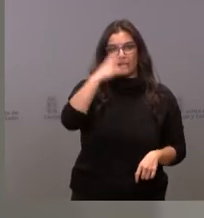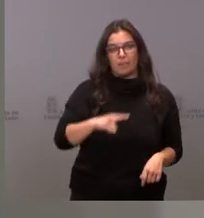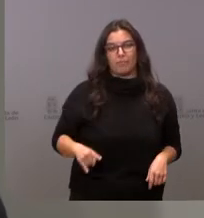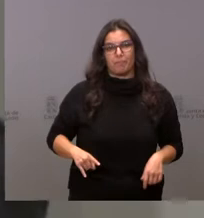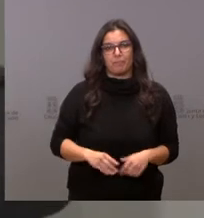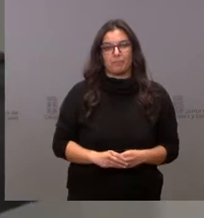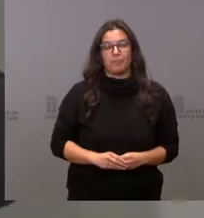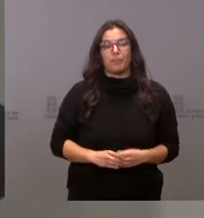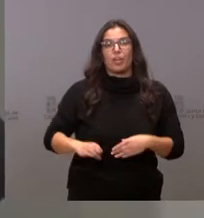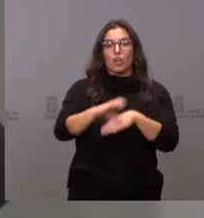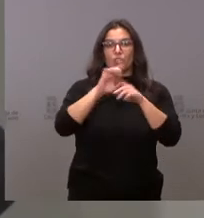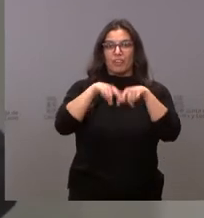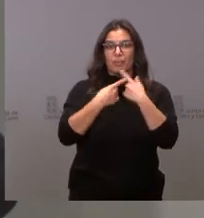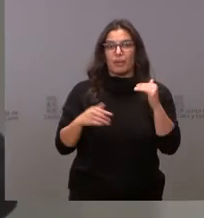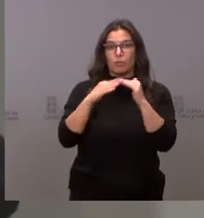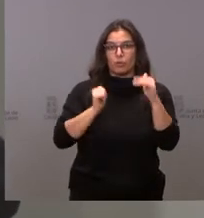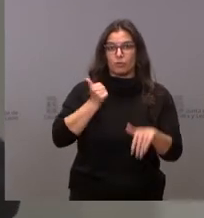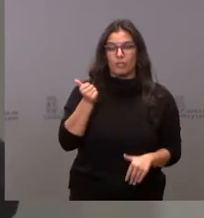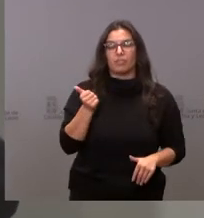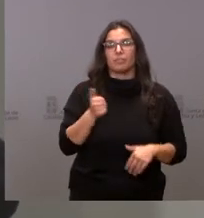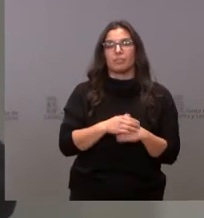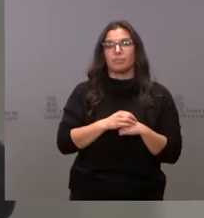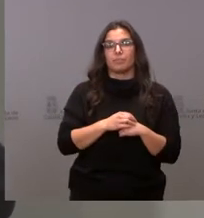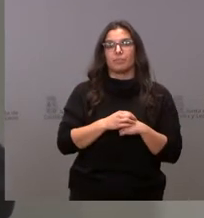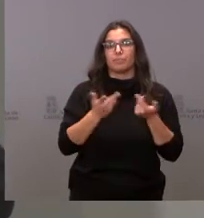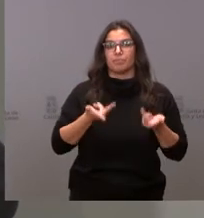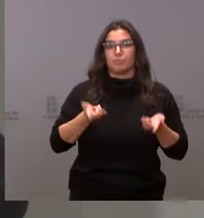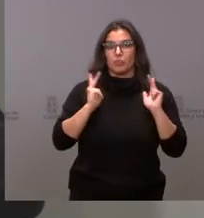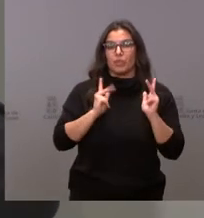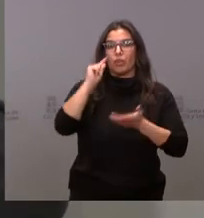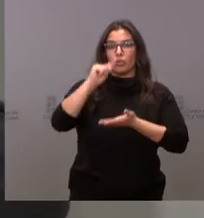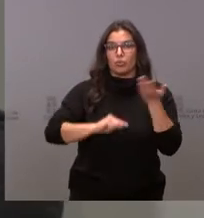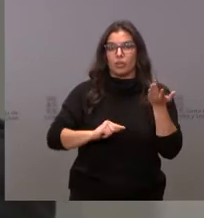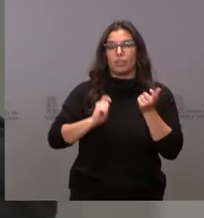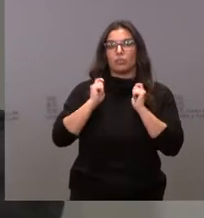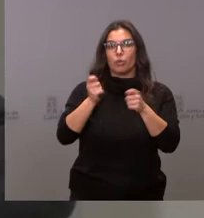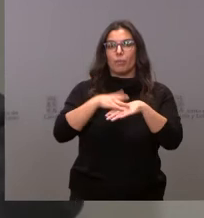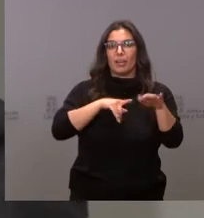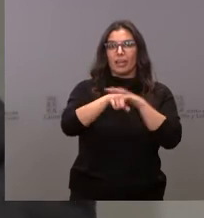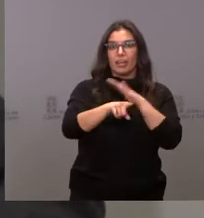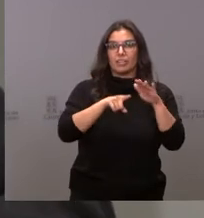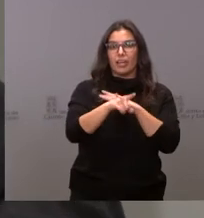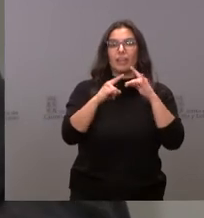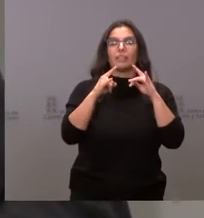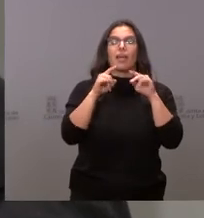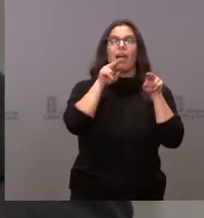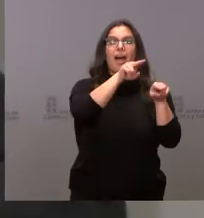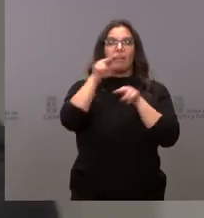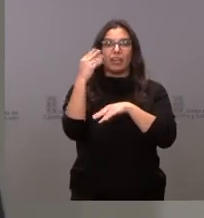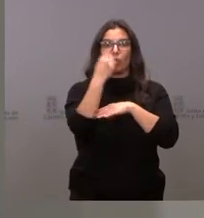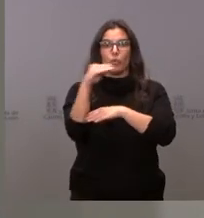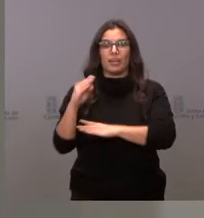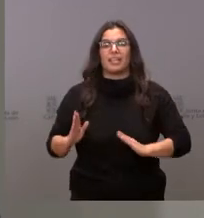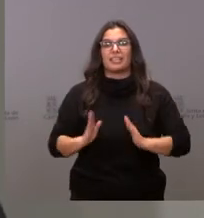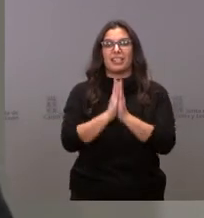La Consejería de Sanidad autoriza el contrato para la gestión del albergue juvenil de San Rafael, en la